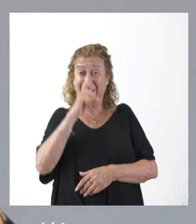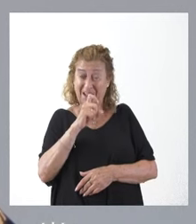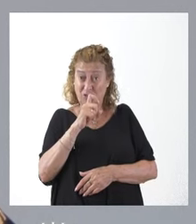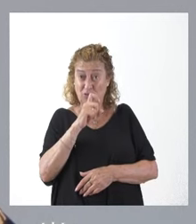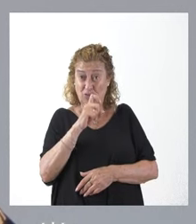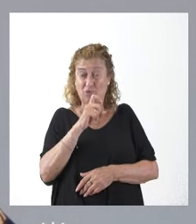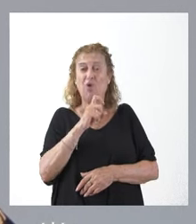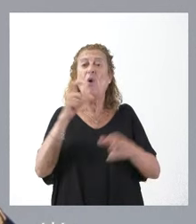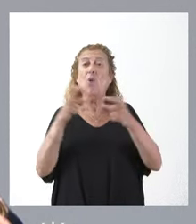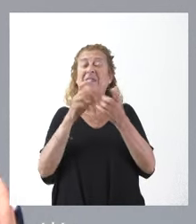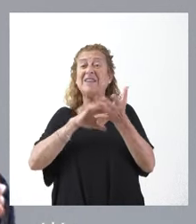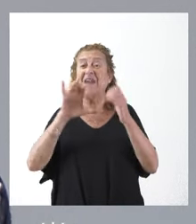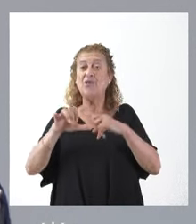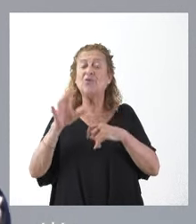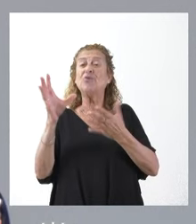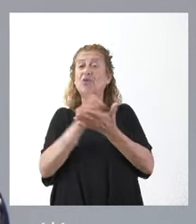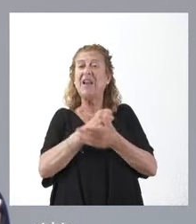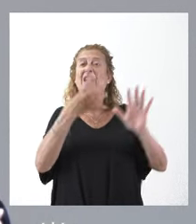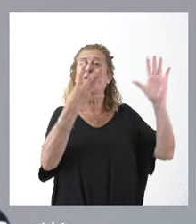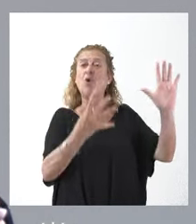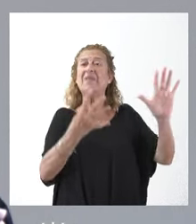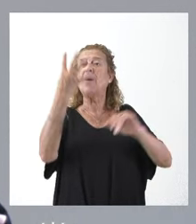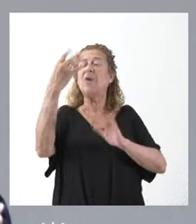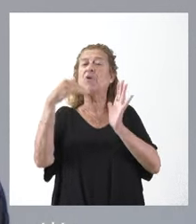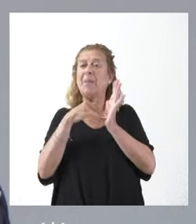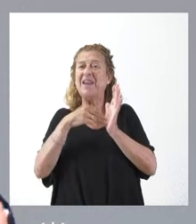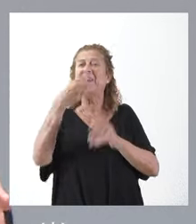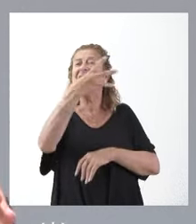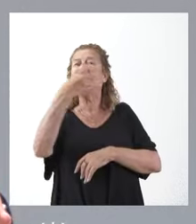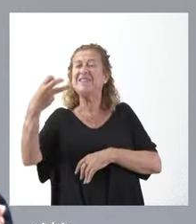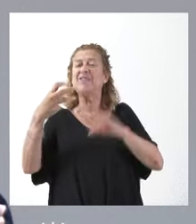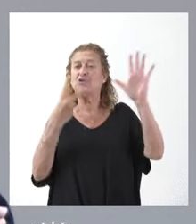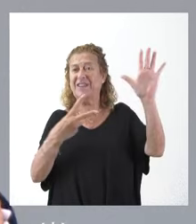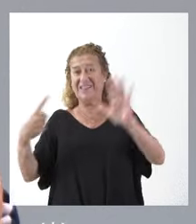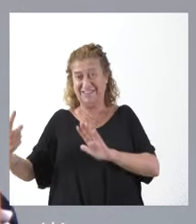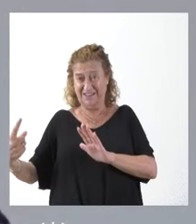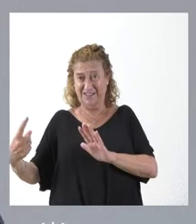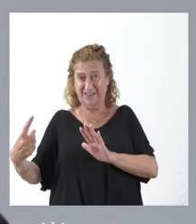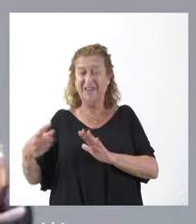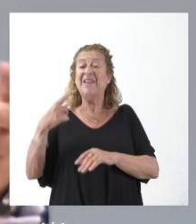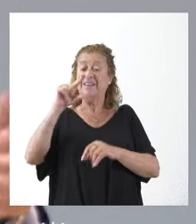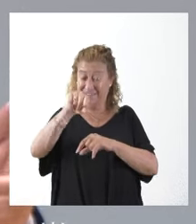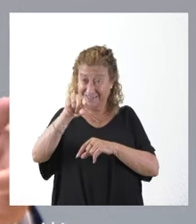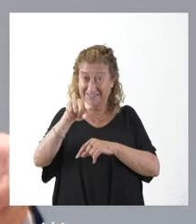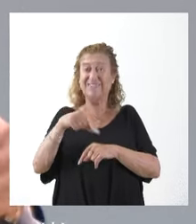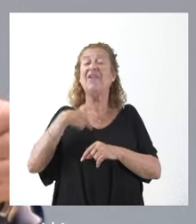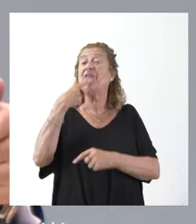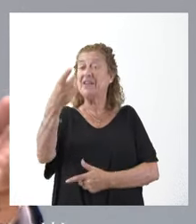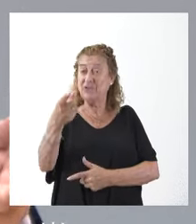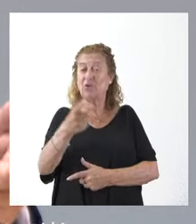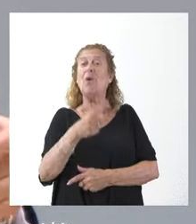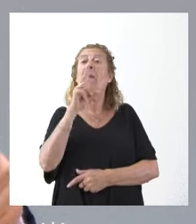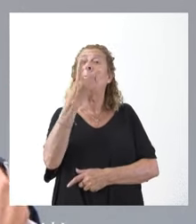la Junta de Castilla y León son 94.376, de los cuales, como ya les he comentado,